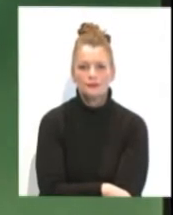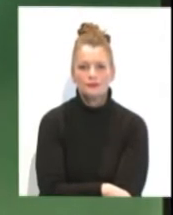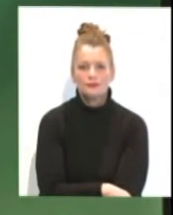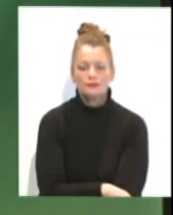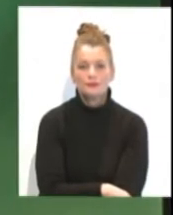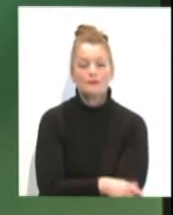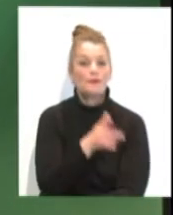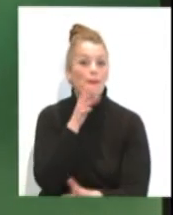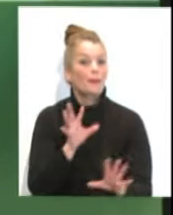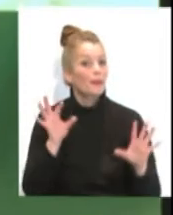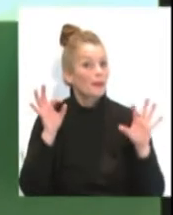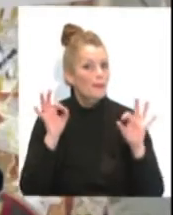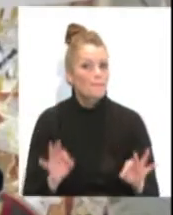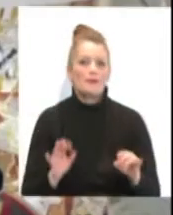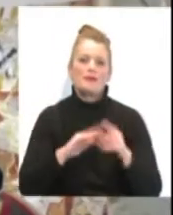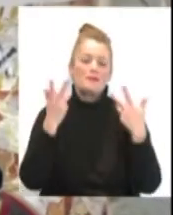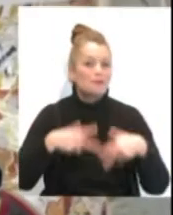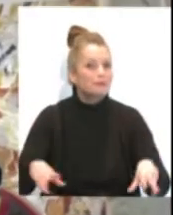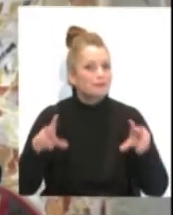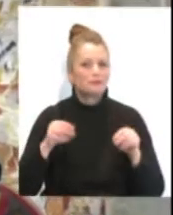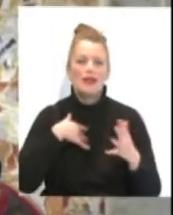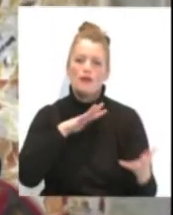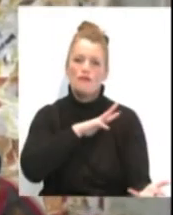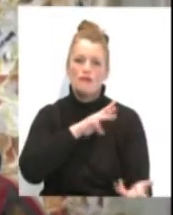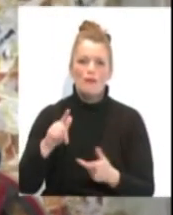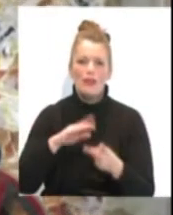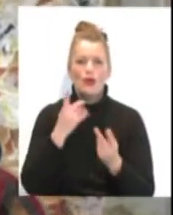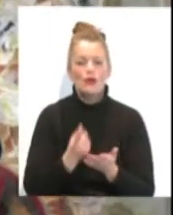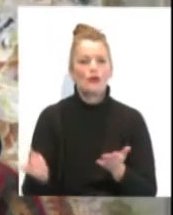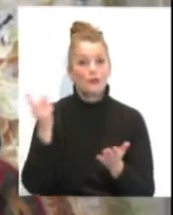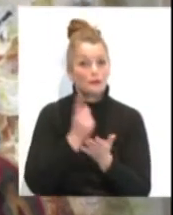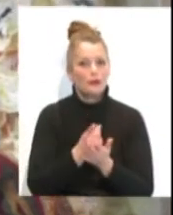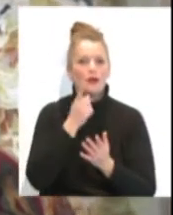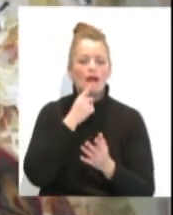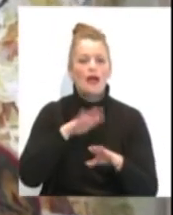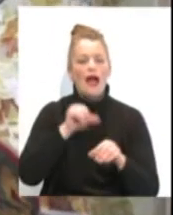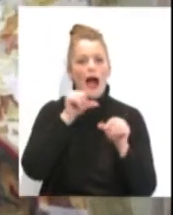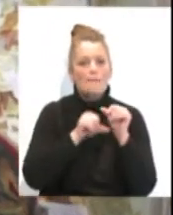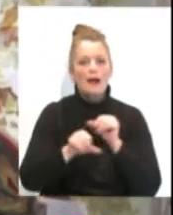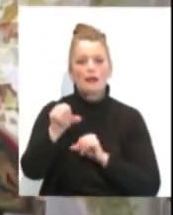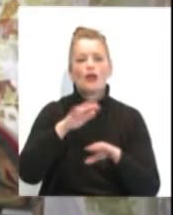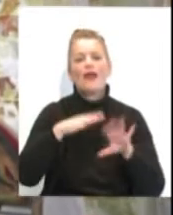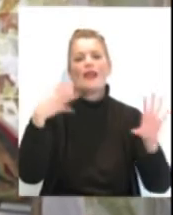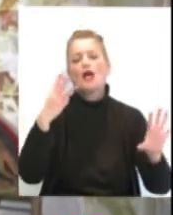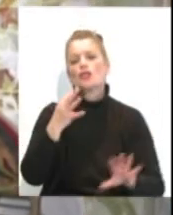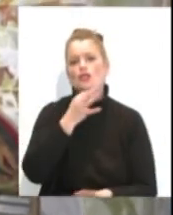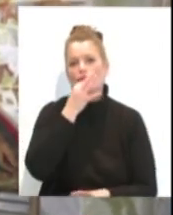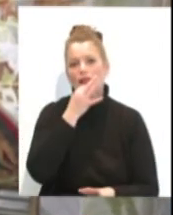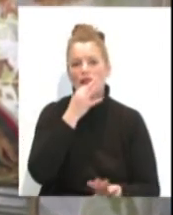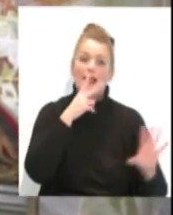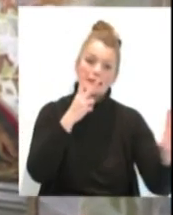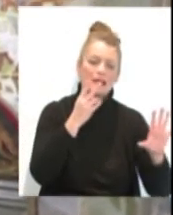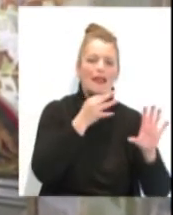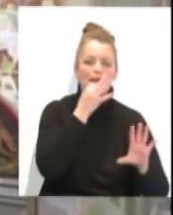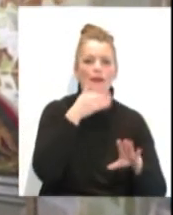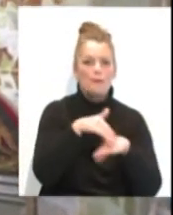Pues así nos marchamos. La información regresa a esta casa a partir de las 7 de la